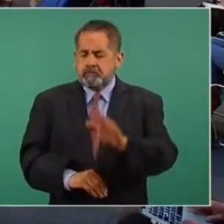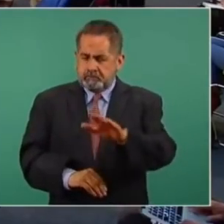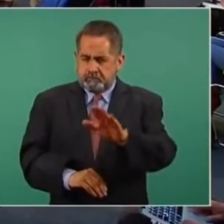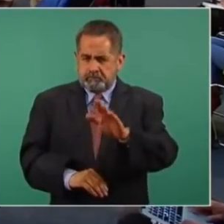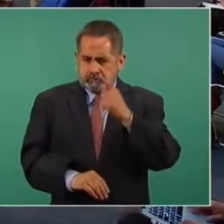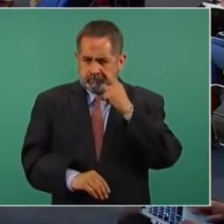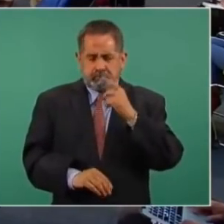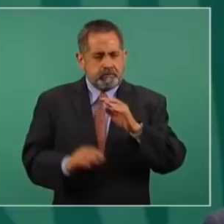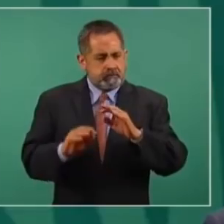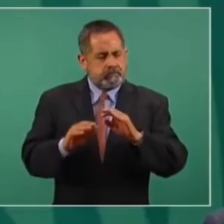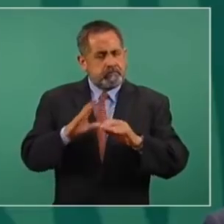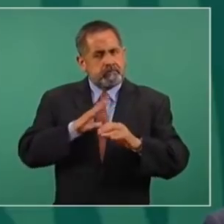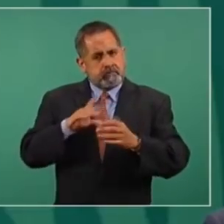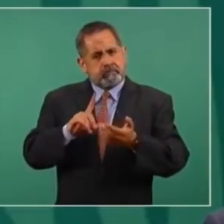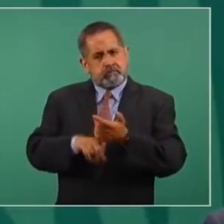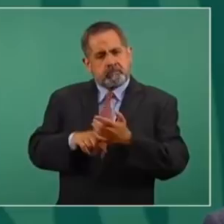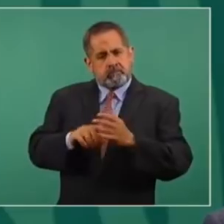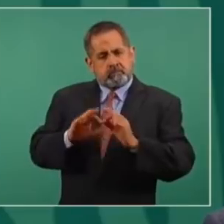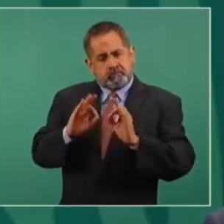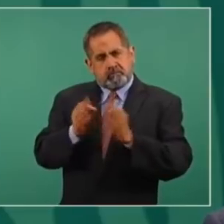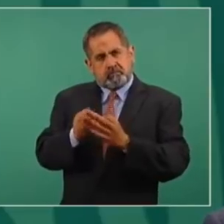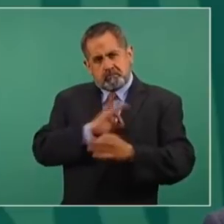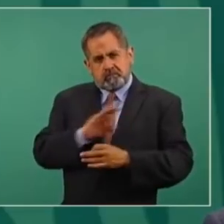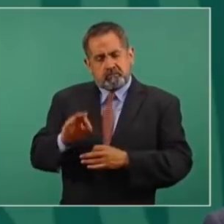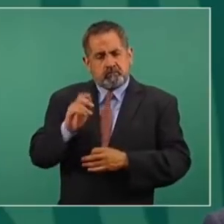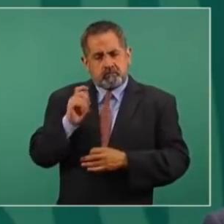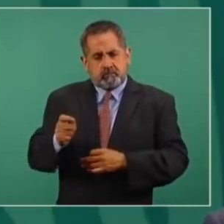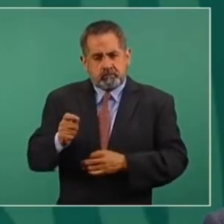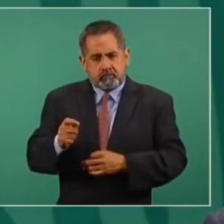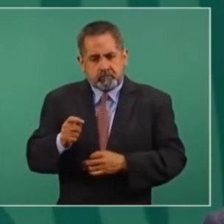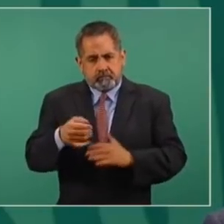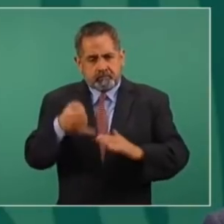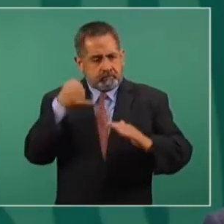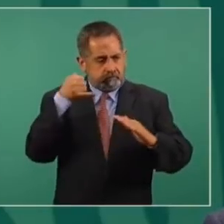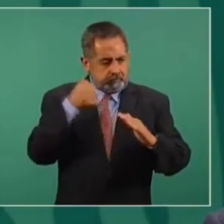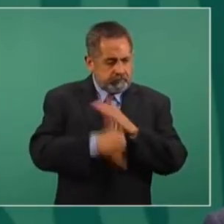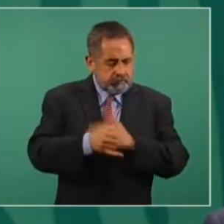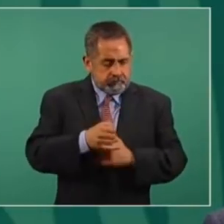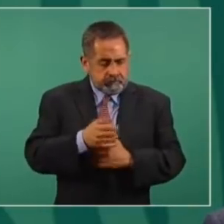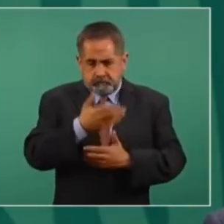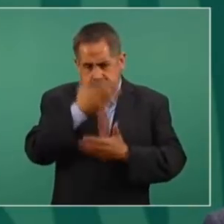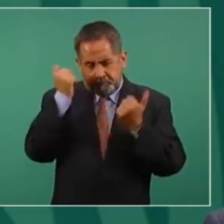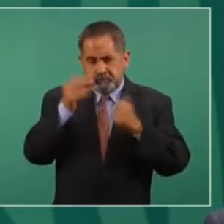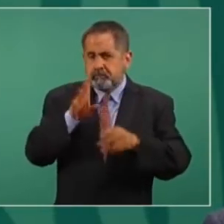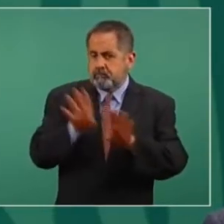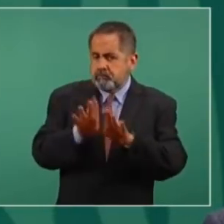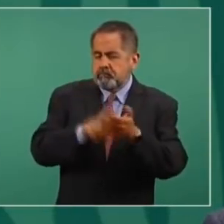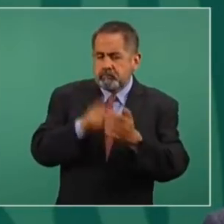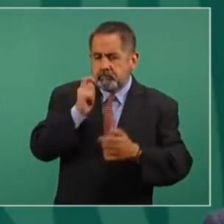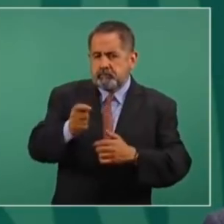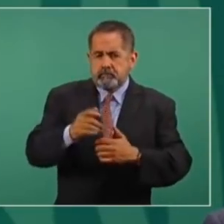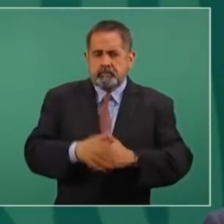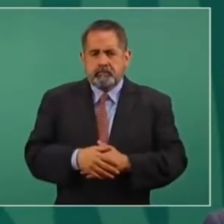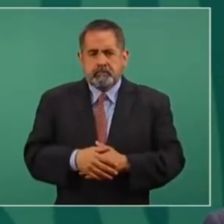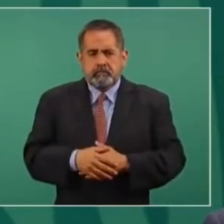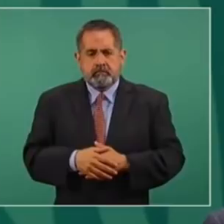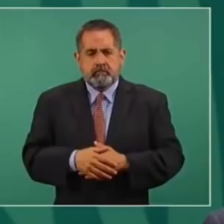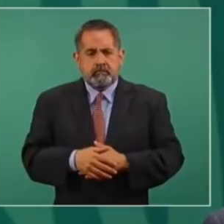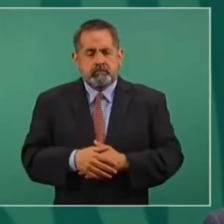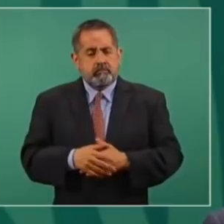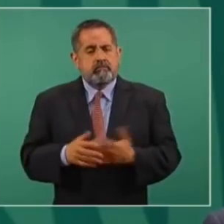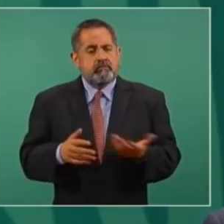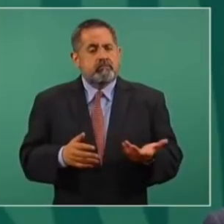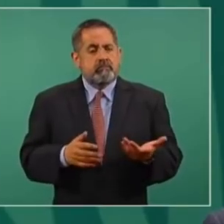no se puede conocer de una injusticia siendo autoridad